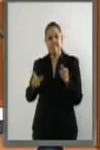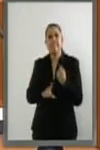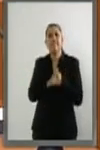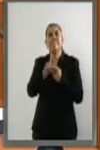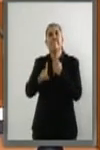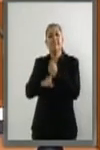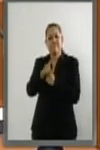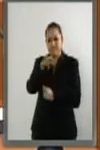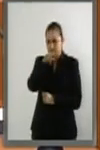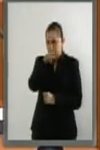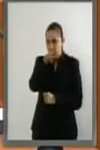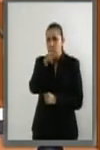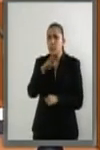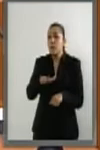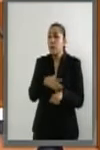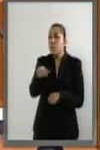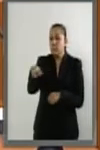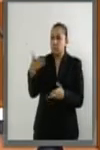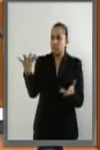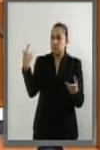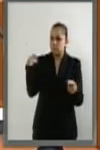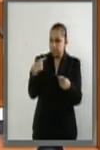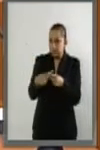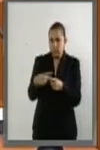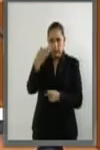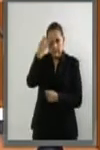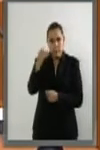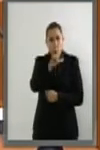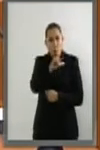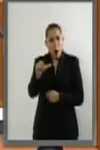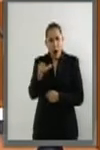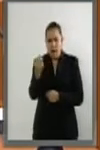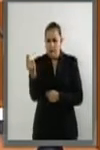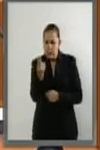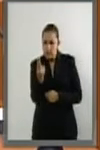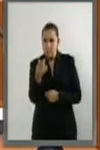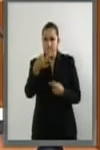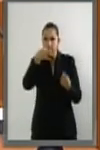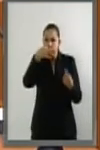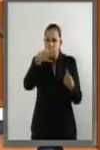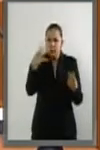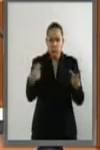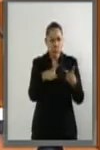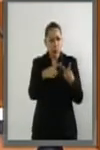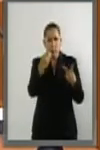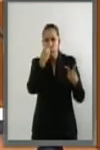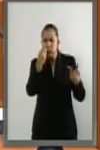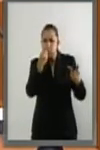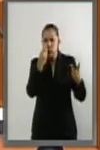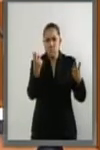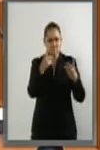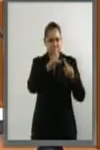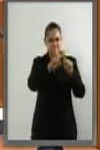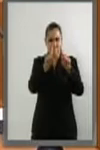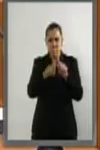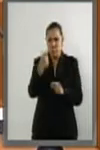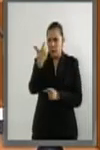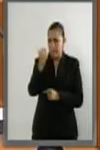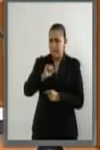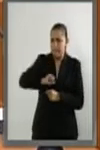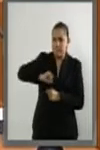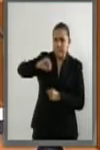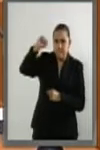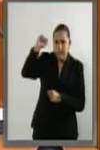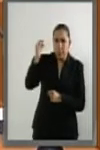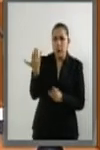afectada por el desabasto de productos básicos, de medicamentos, la inflación, la pobreza, la